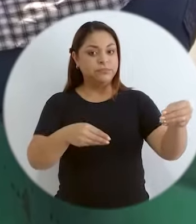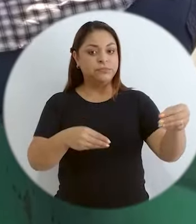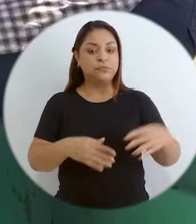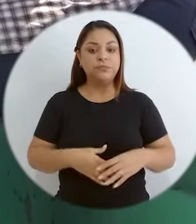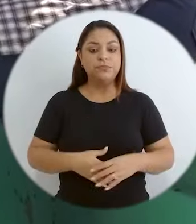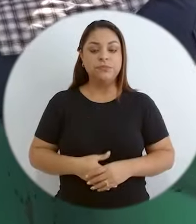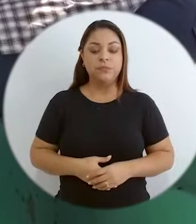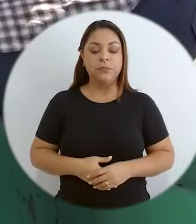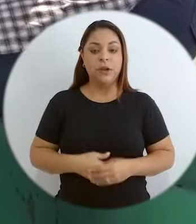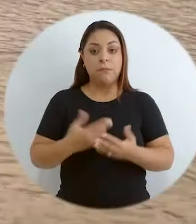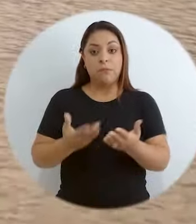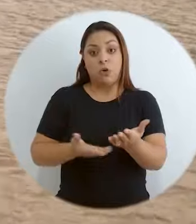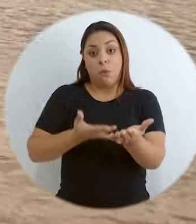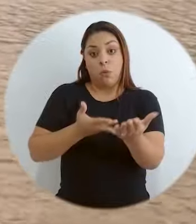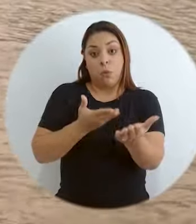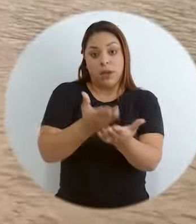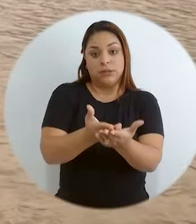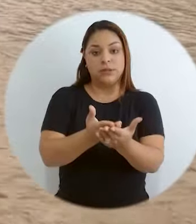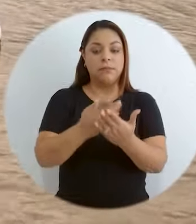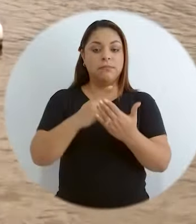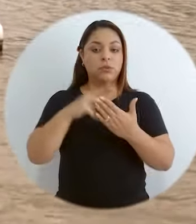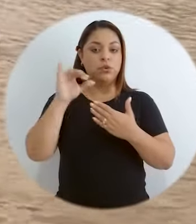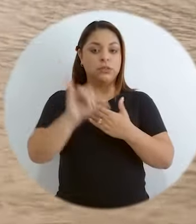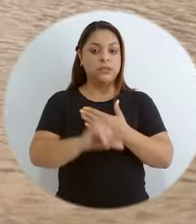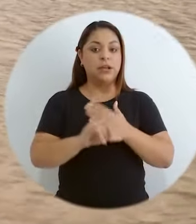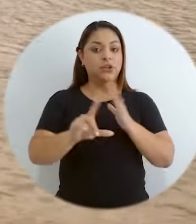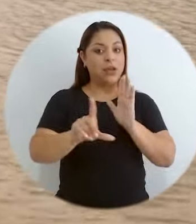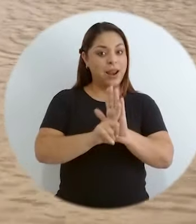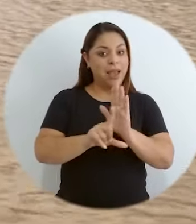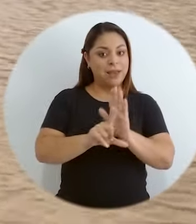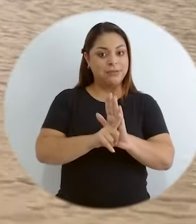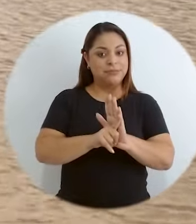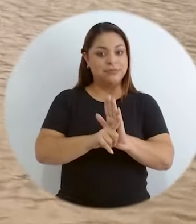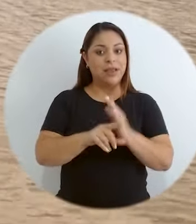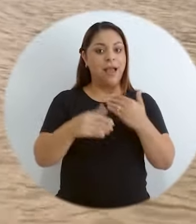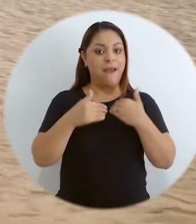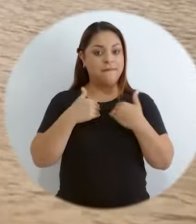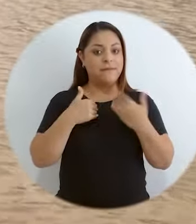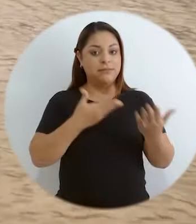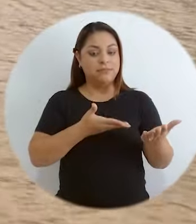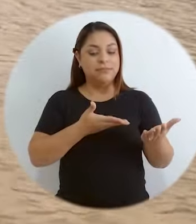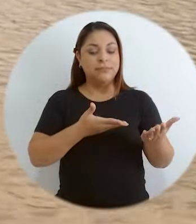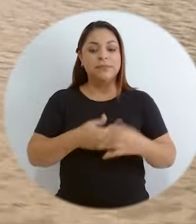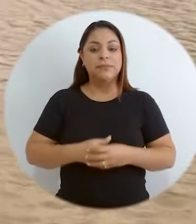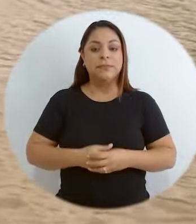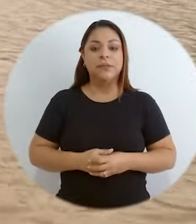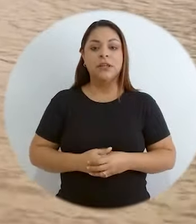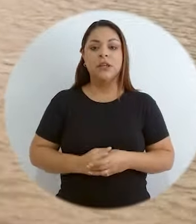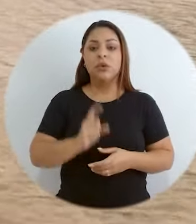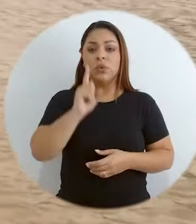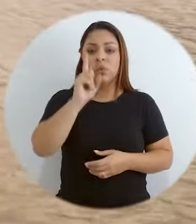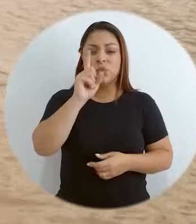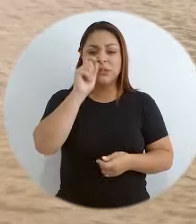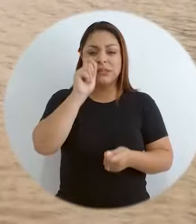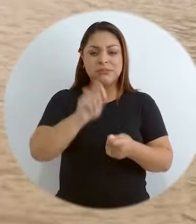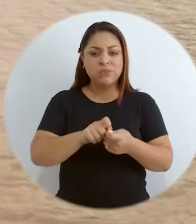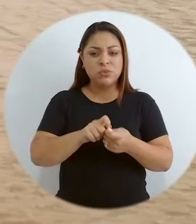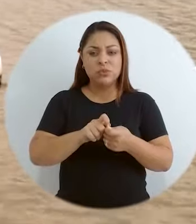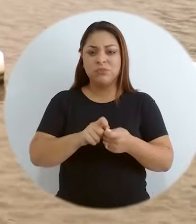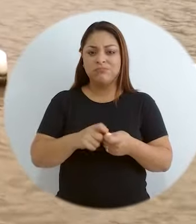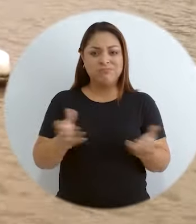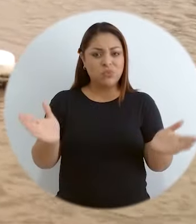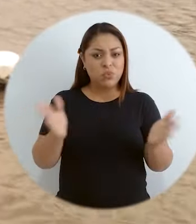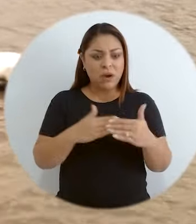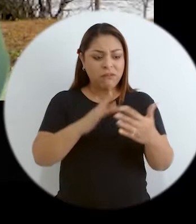la propuesta de proyecto de ley preliminar que tenían y uno de los aspectos